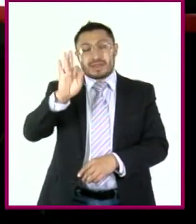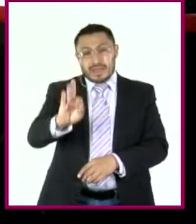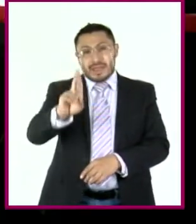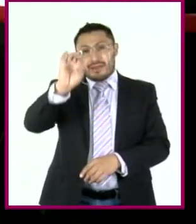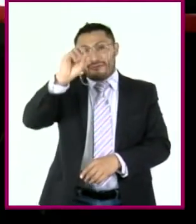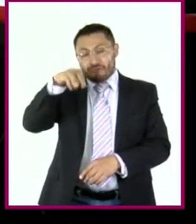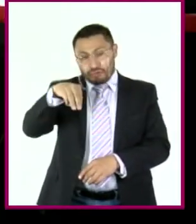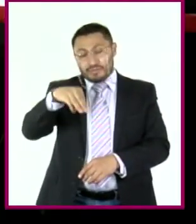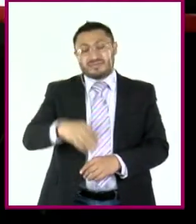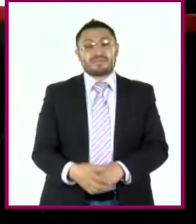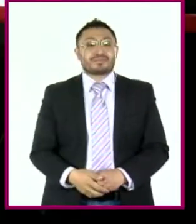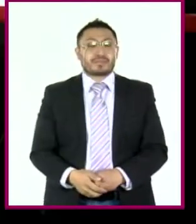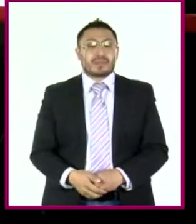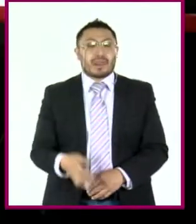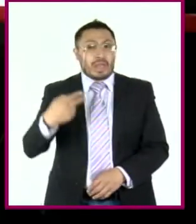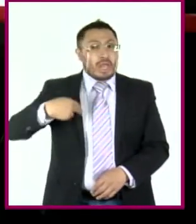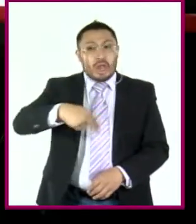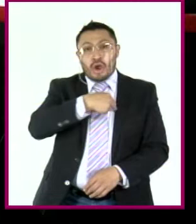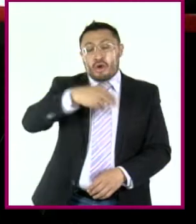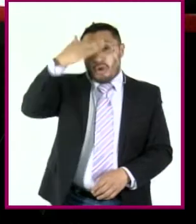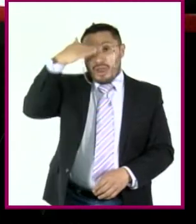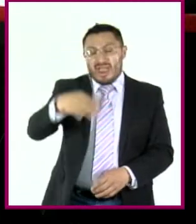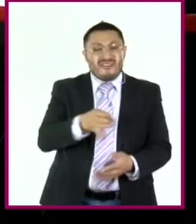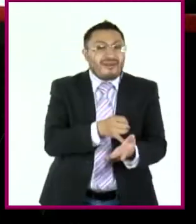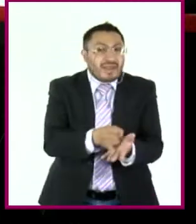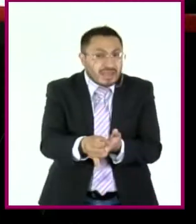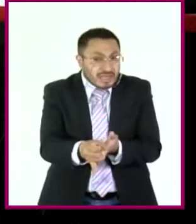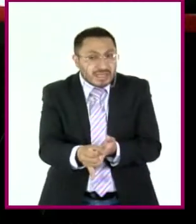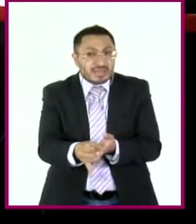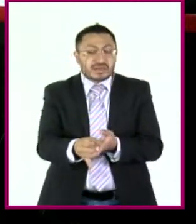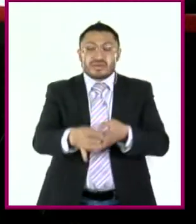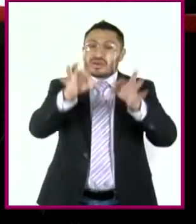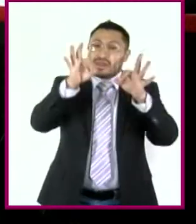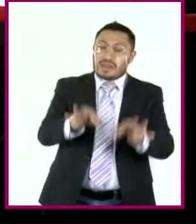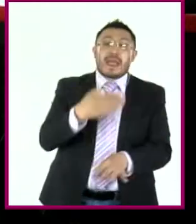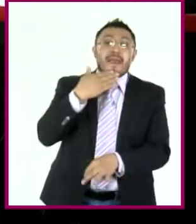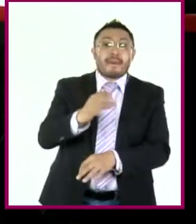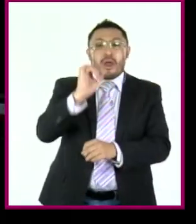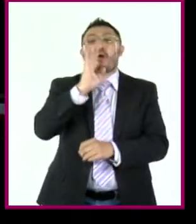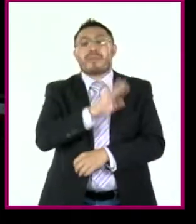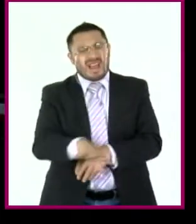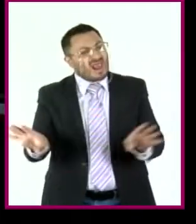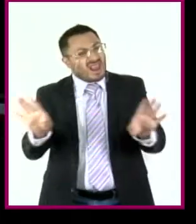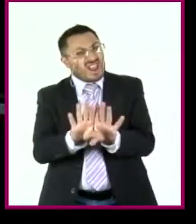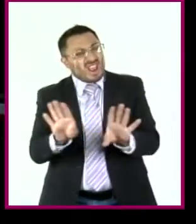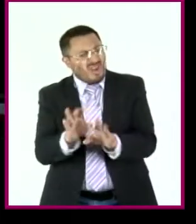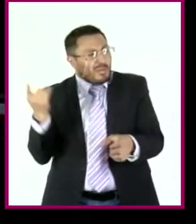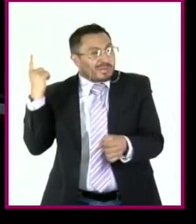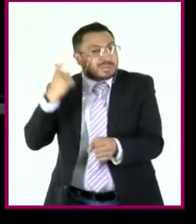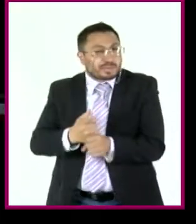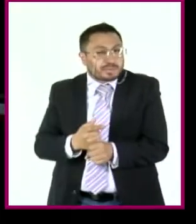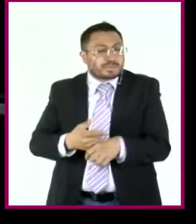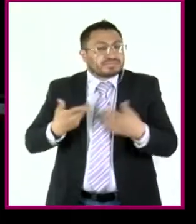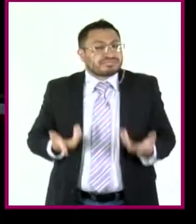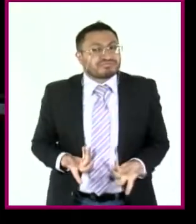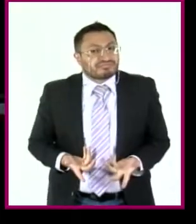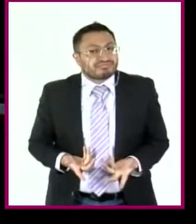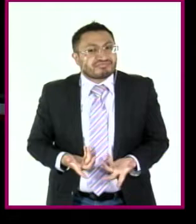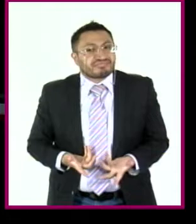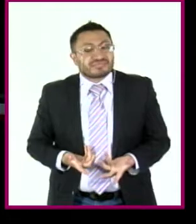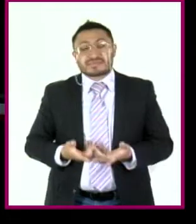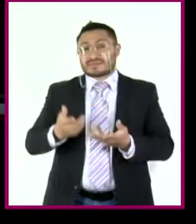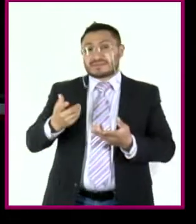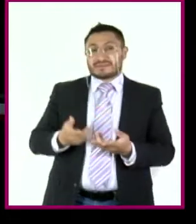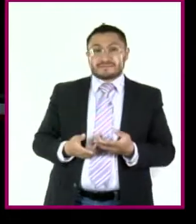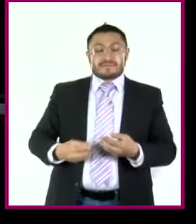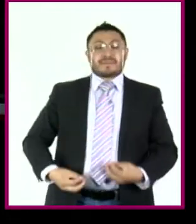¿Cómo podemos saber si las decisiones que tomamos son las correctas? ¿Cómo saber si nos conducimos